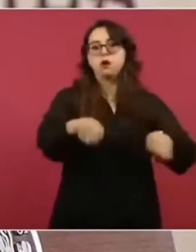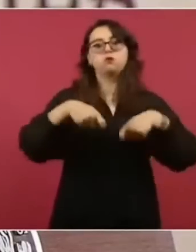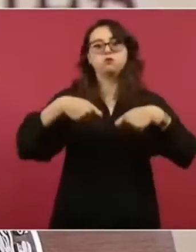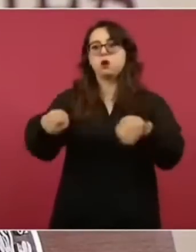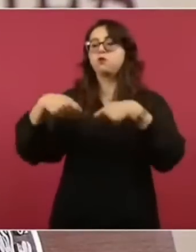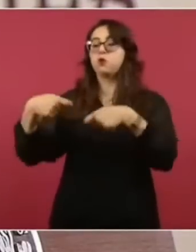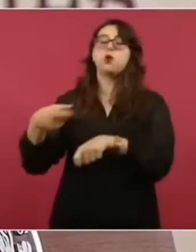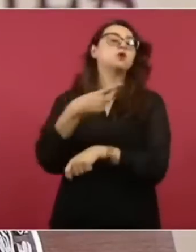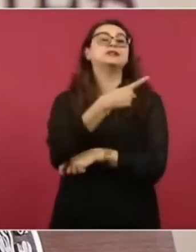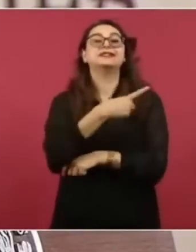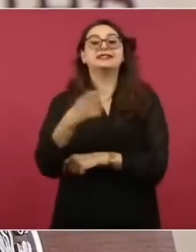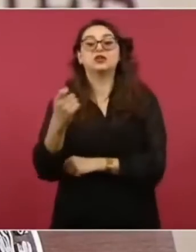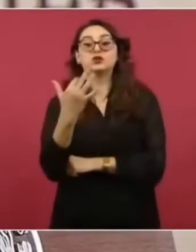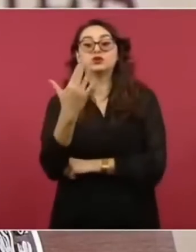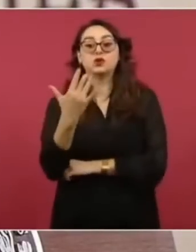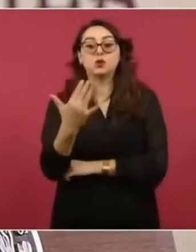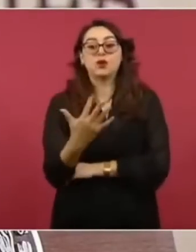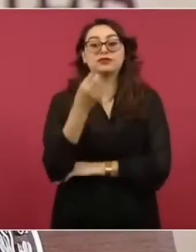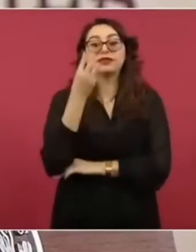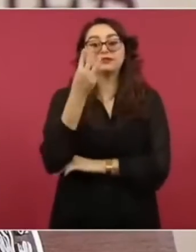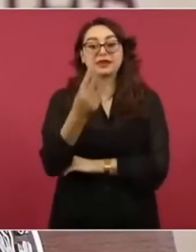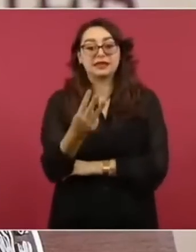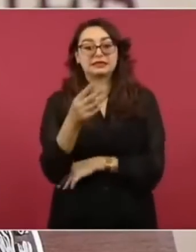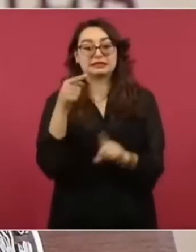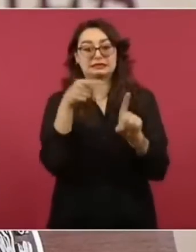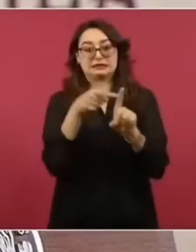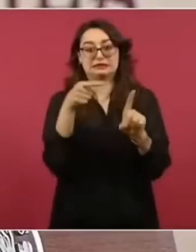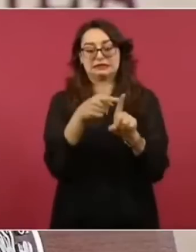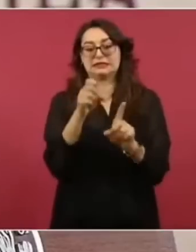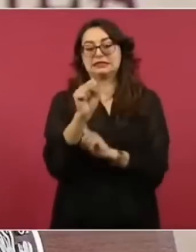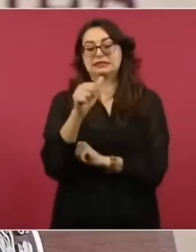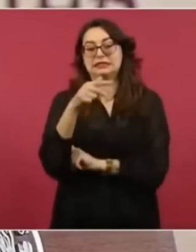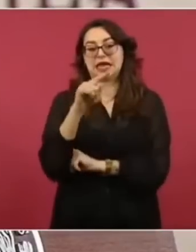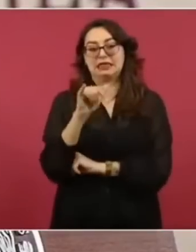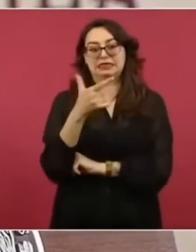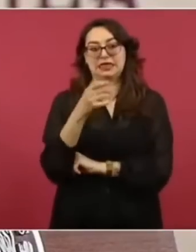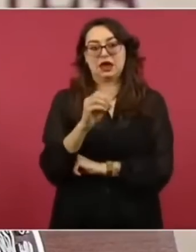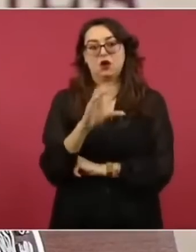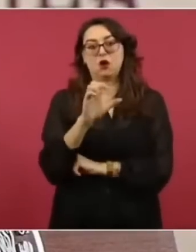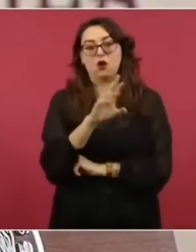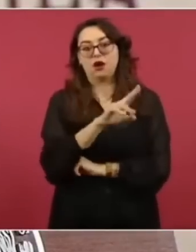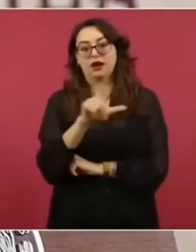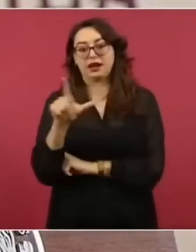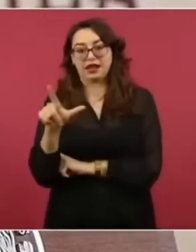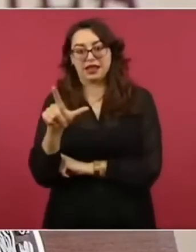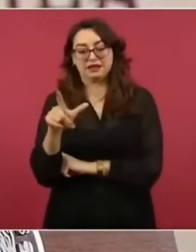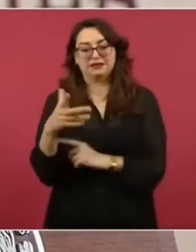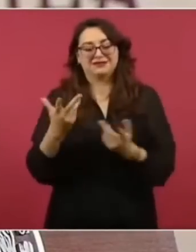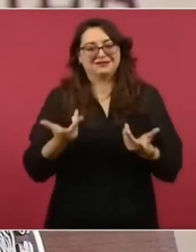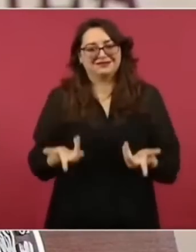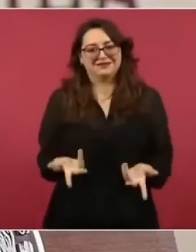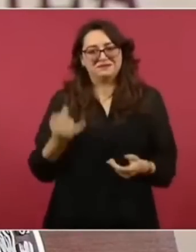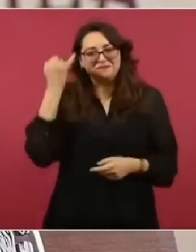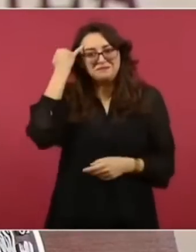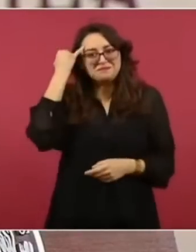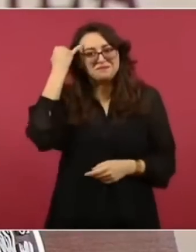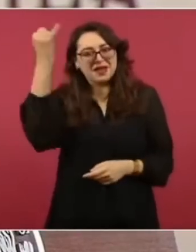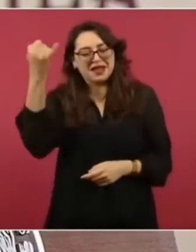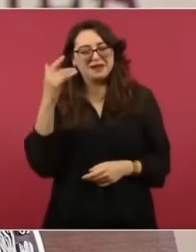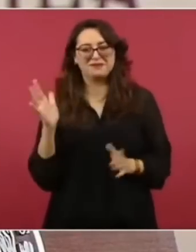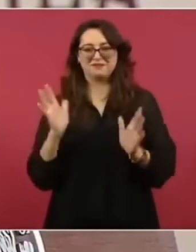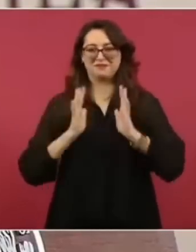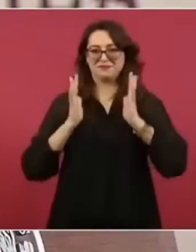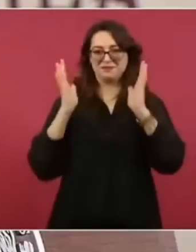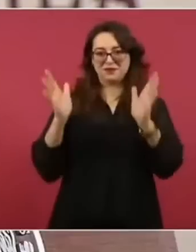de ciento cincuenta y tres casinos esto representa más autorizaciones que las que otorgaron en el